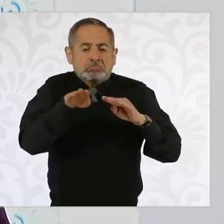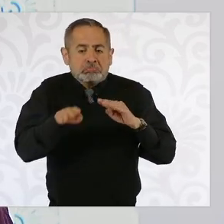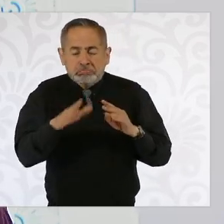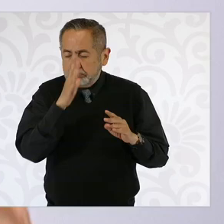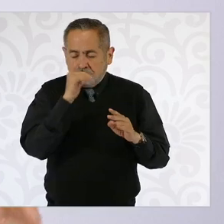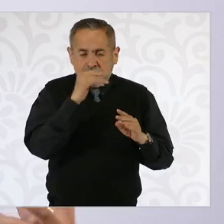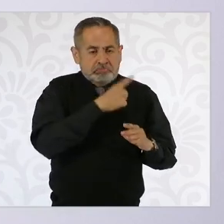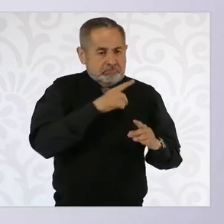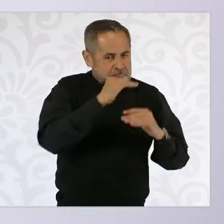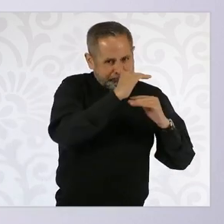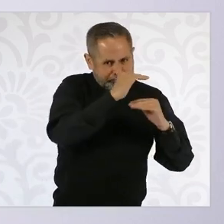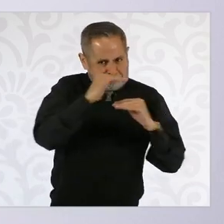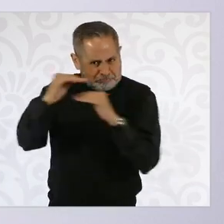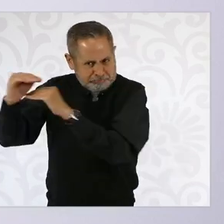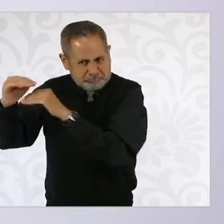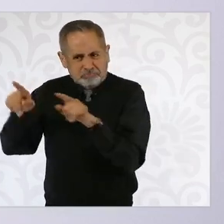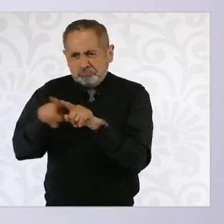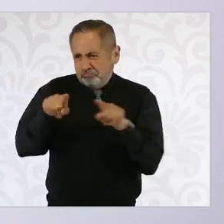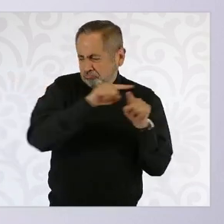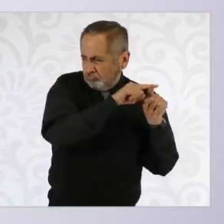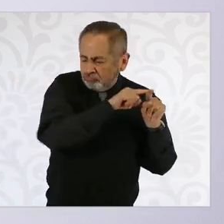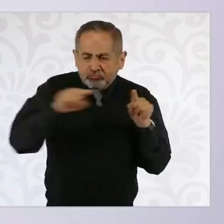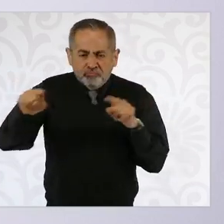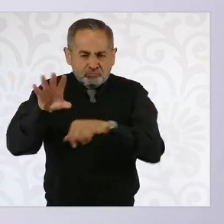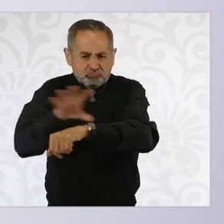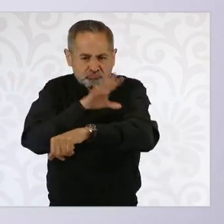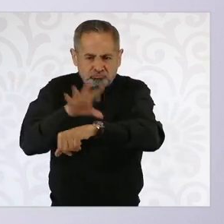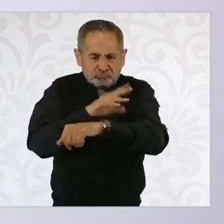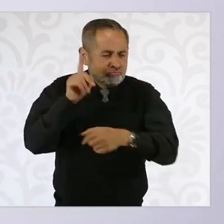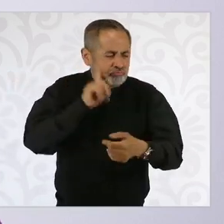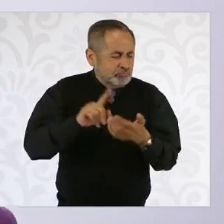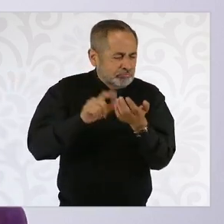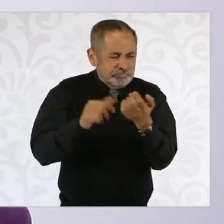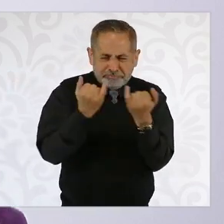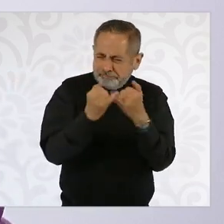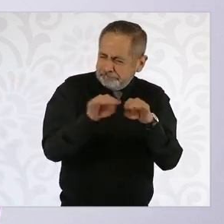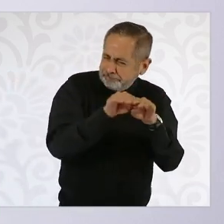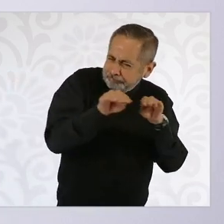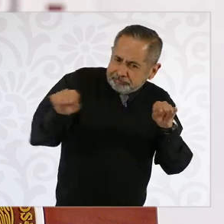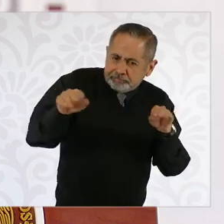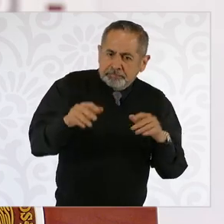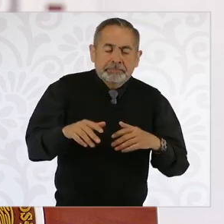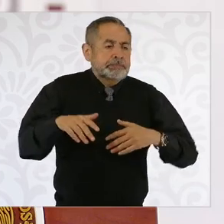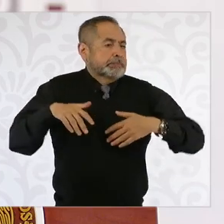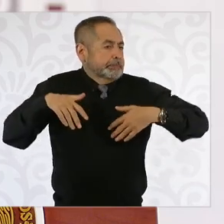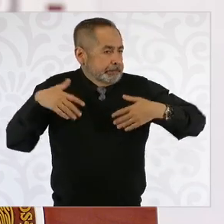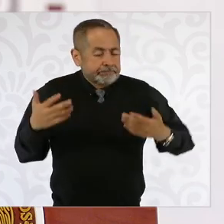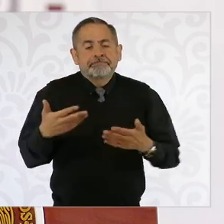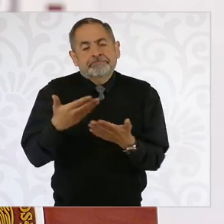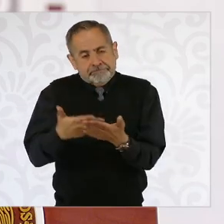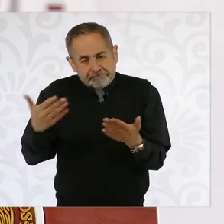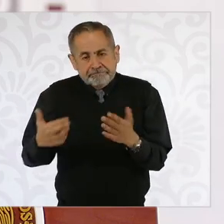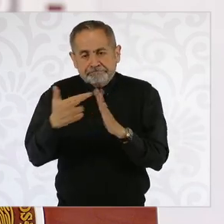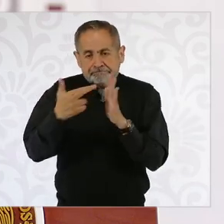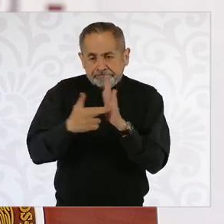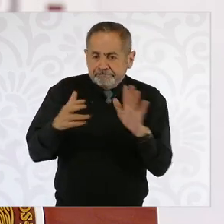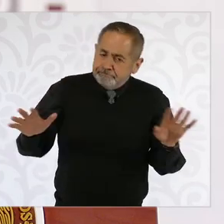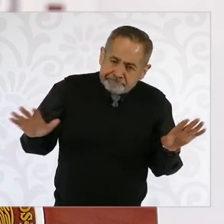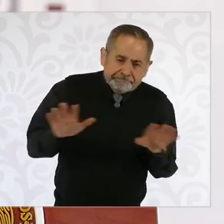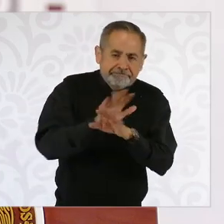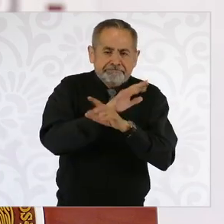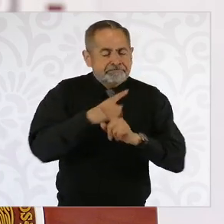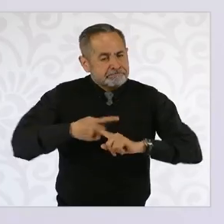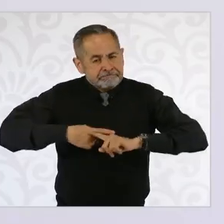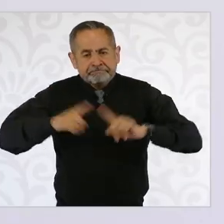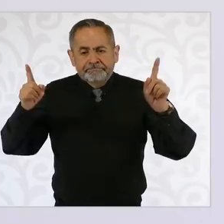generan problemas incluso técnicos. Entonces, ahora se cambió la regla y se van a